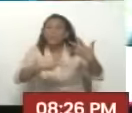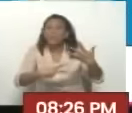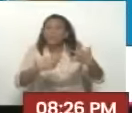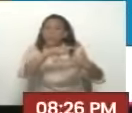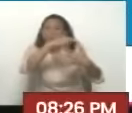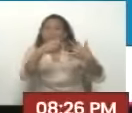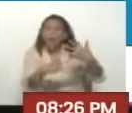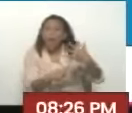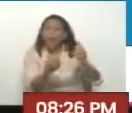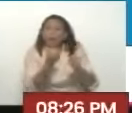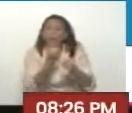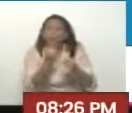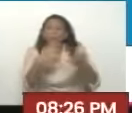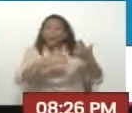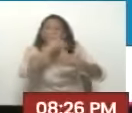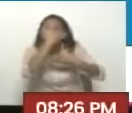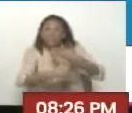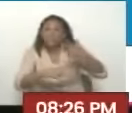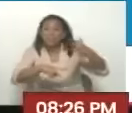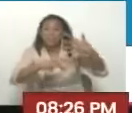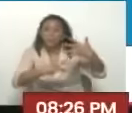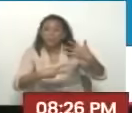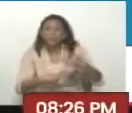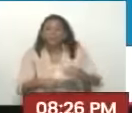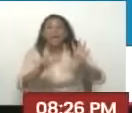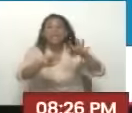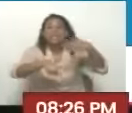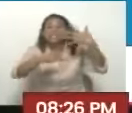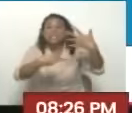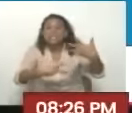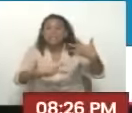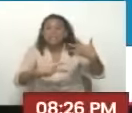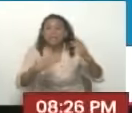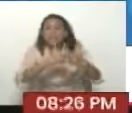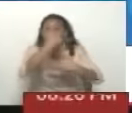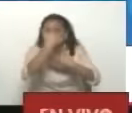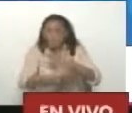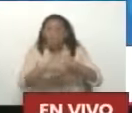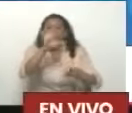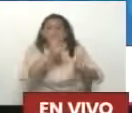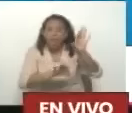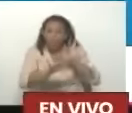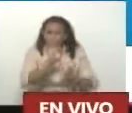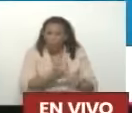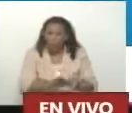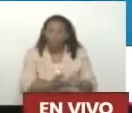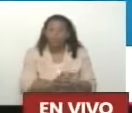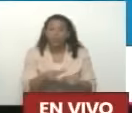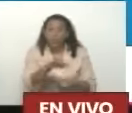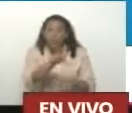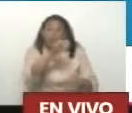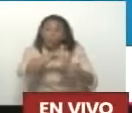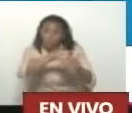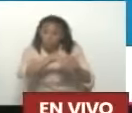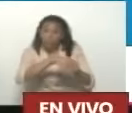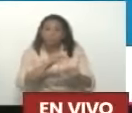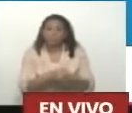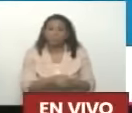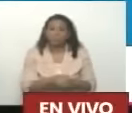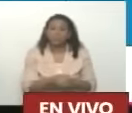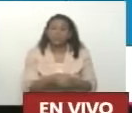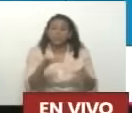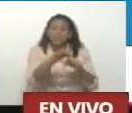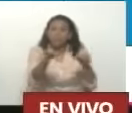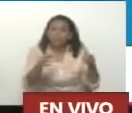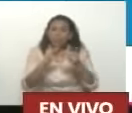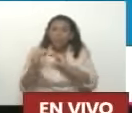¿Cuántos números? ¿Cuántos proyectos había? ¿Cuántos? Habían siete proyectos ¿Siete? ¿Dónde tú votaste? ¿Dónde yo voté? En tu circuito